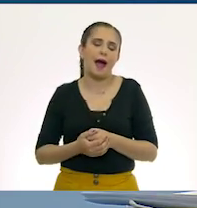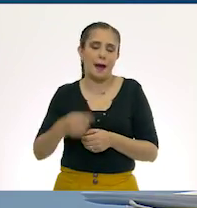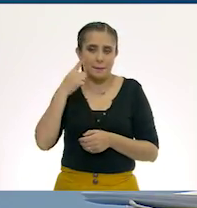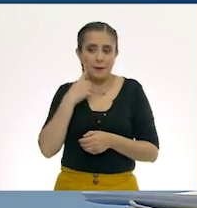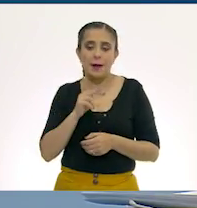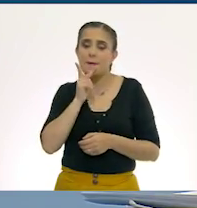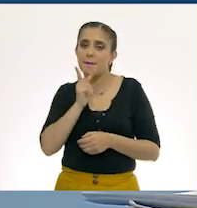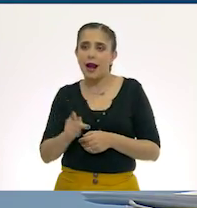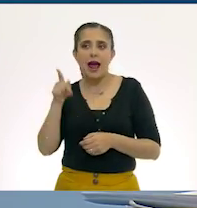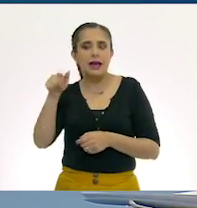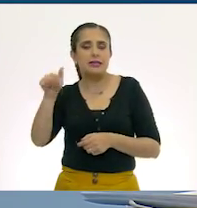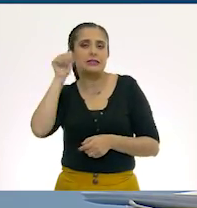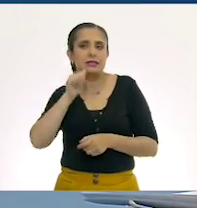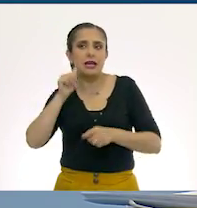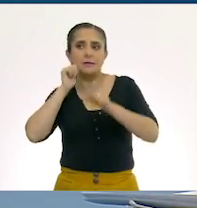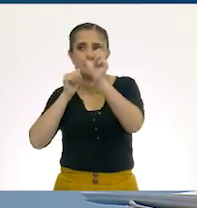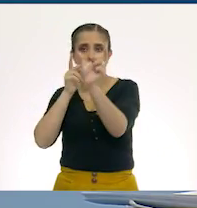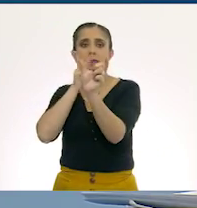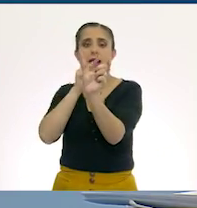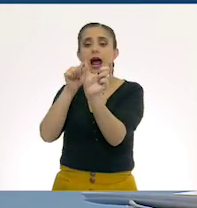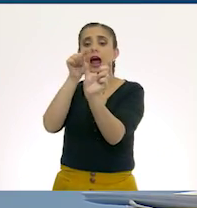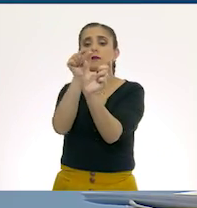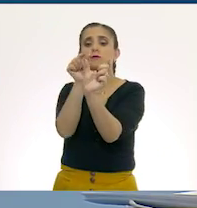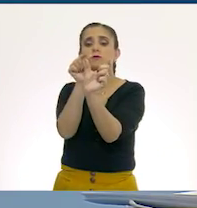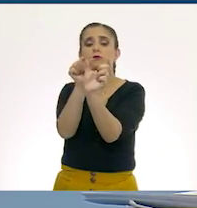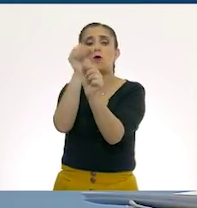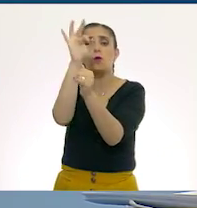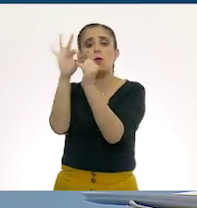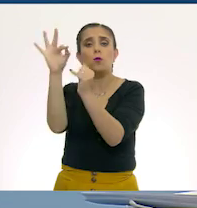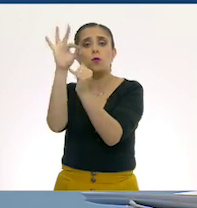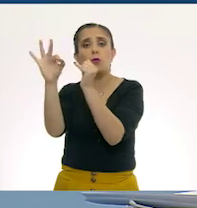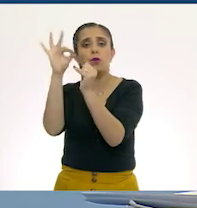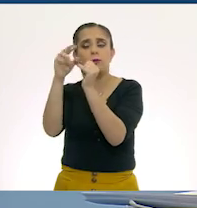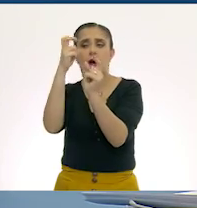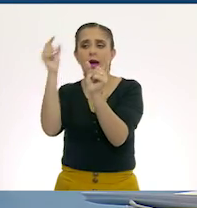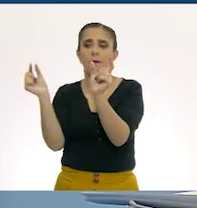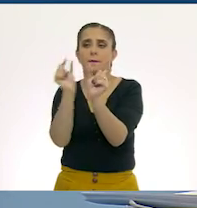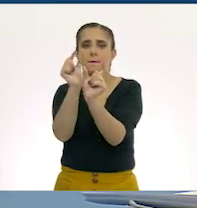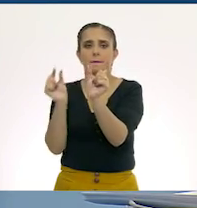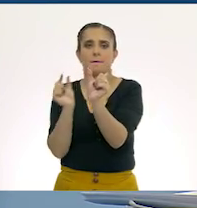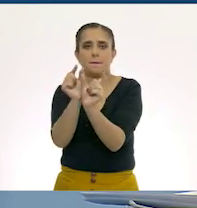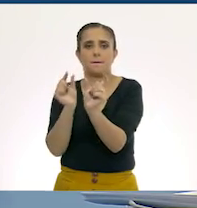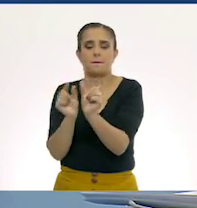utilizan siempre al final de la palabra. Por ejemplo,